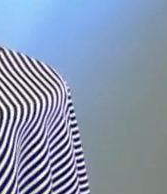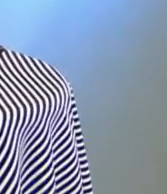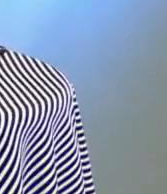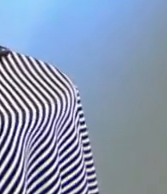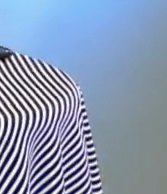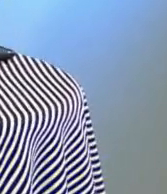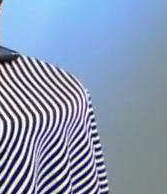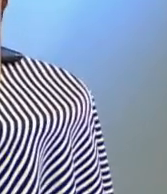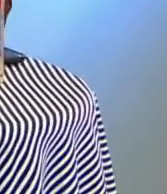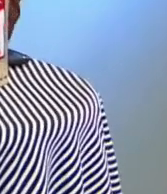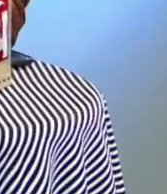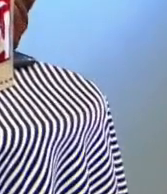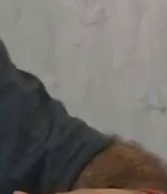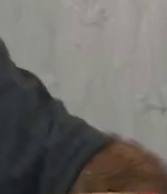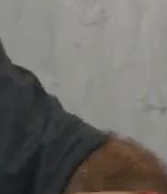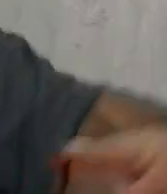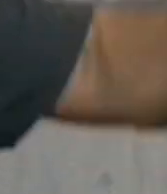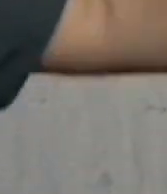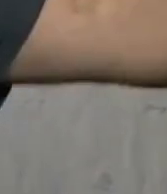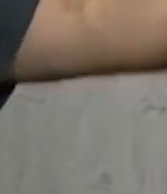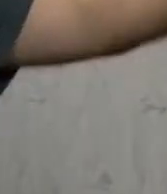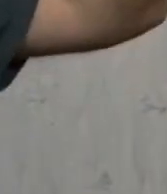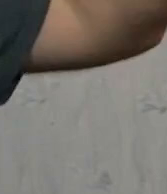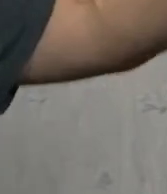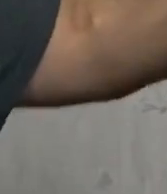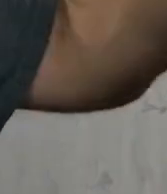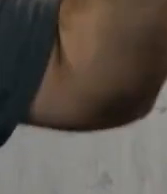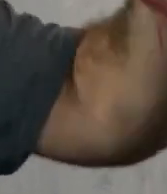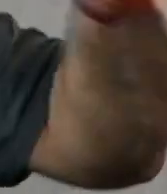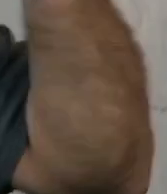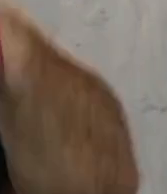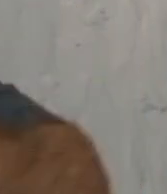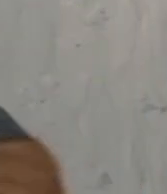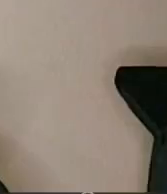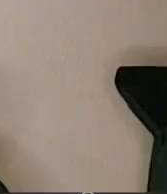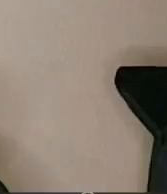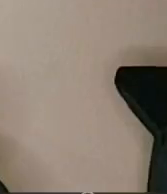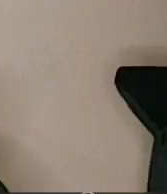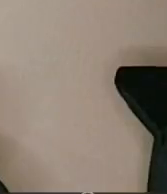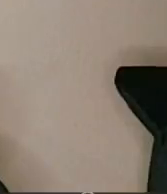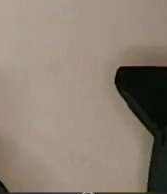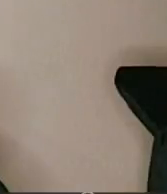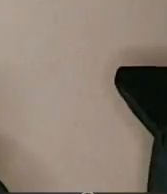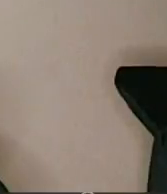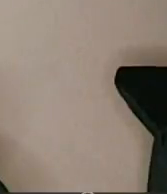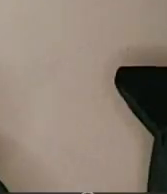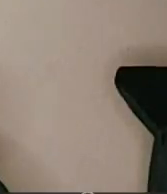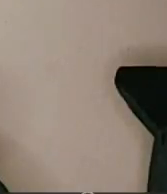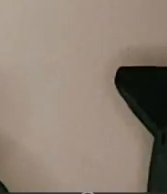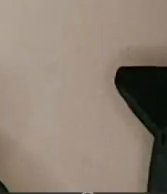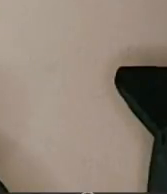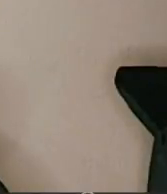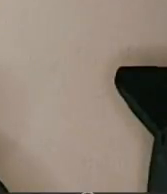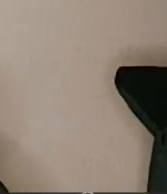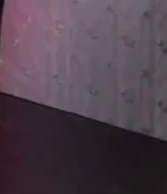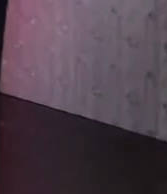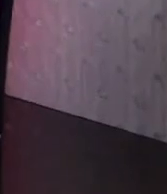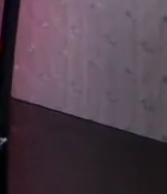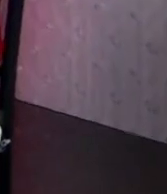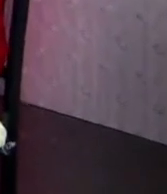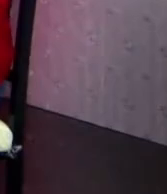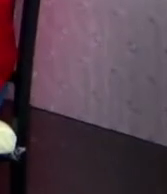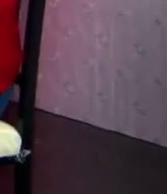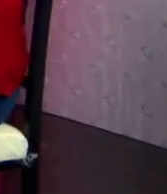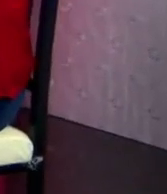repetición Aquí tenemos el cafecito La buena charla Y la reflexión También tenemos la meditación Con Miguel Alejandro Y las